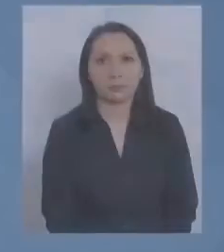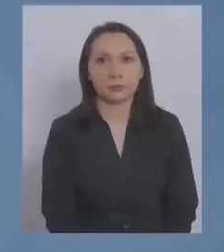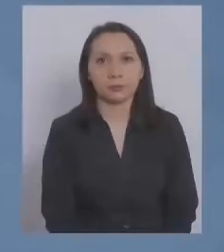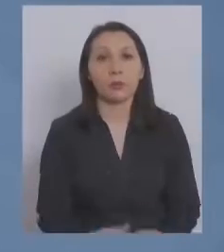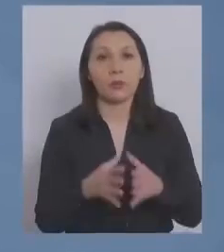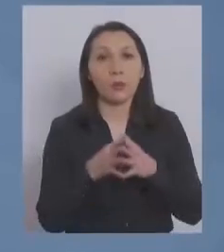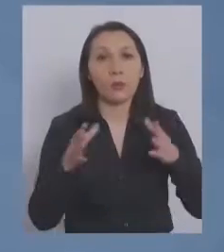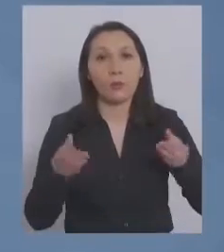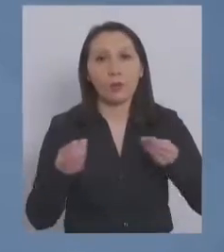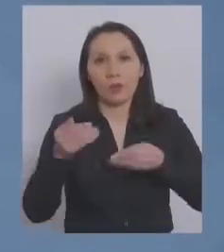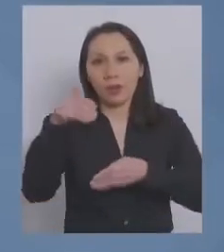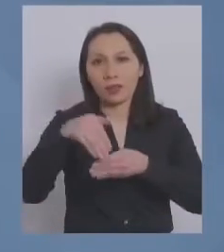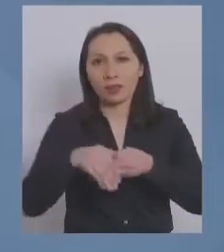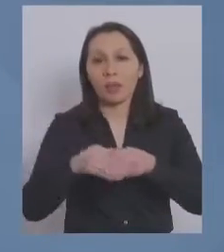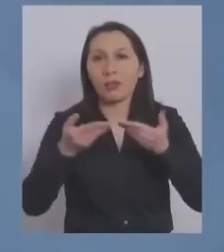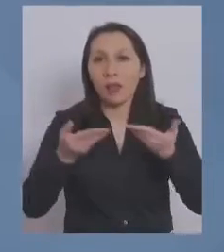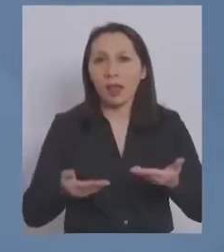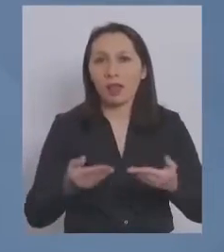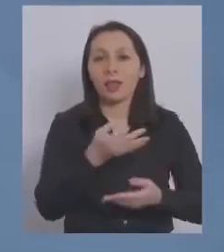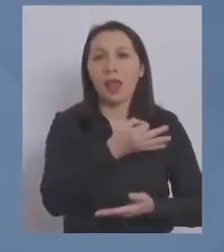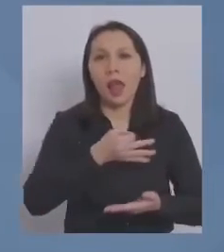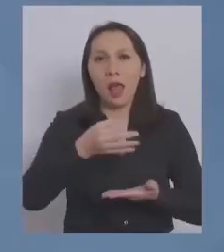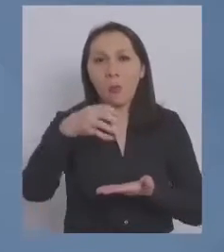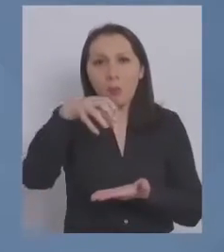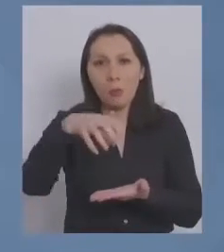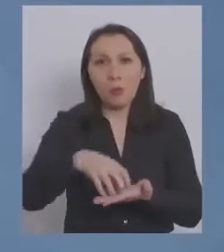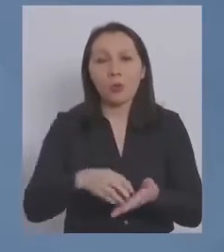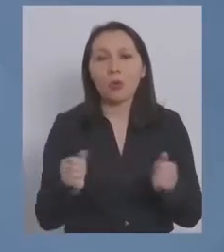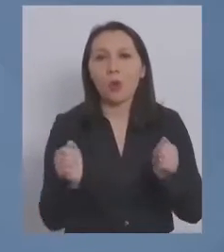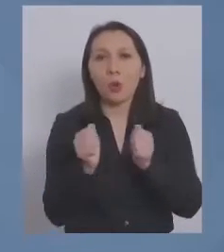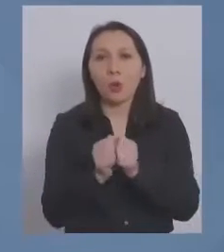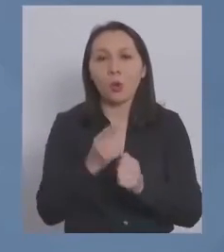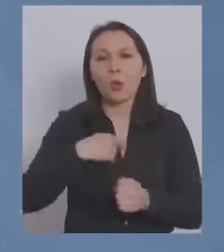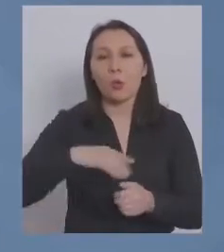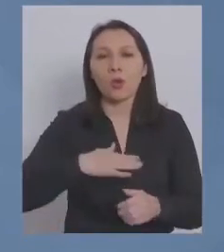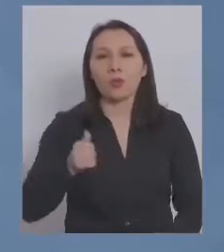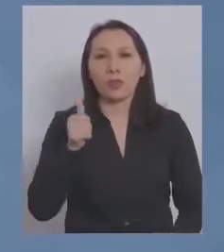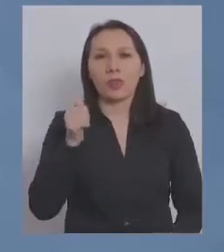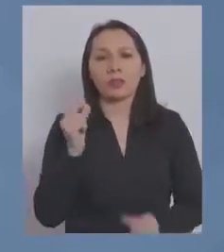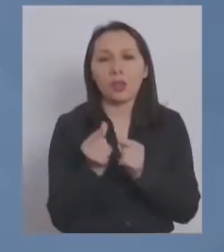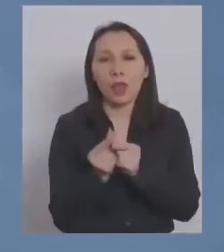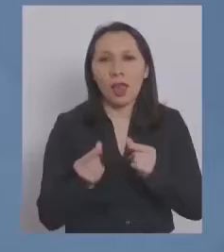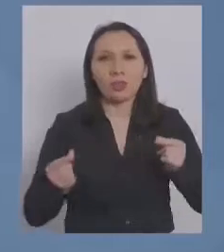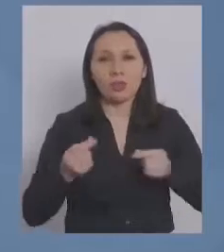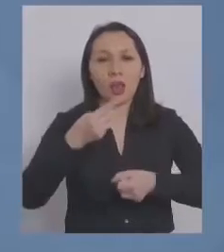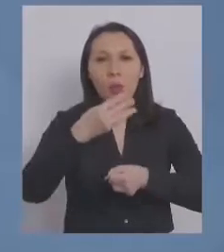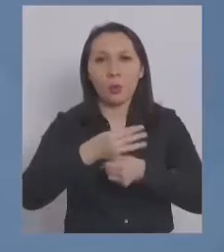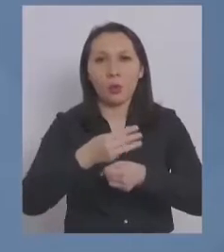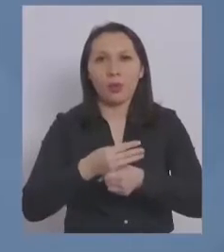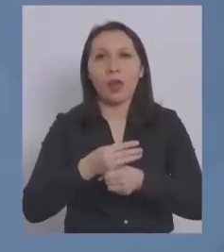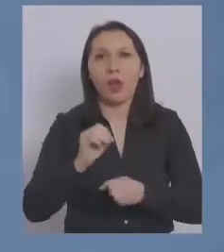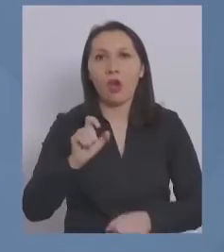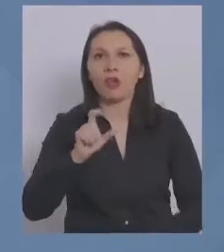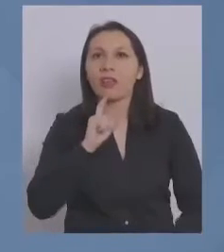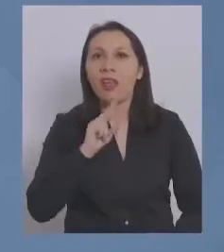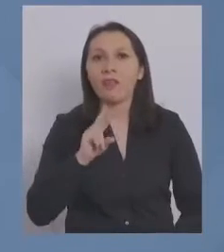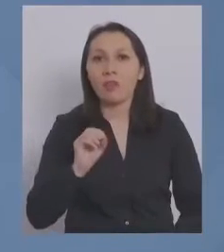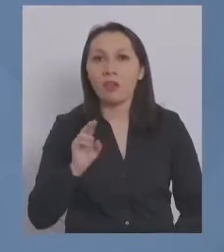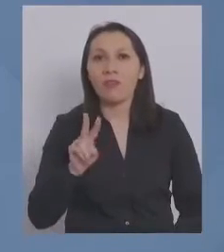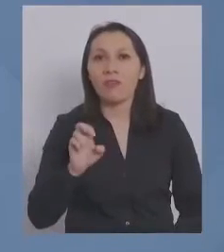Muy buenas tardes, nos encontramos en el Palacio de la Moneda junto a nuestro director nacional del adulto mayor Octavio Vergara,